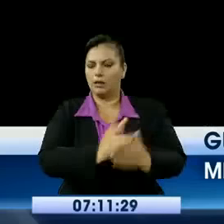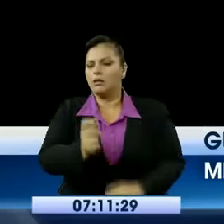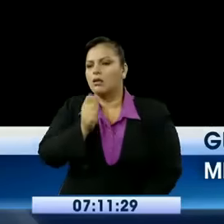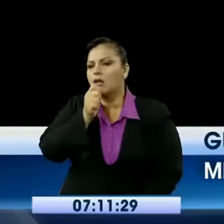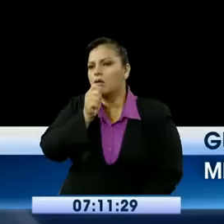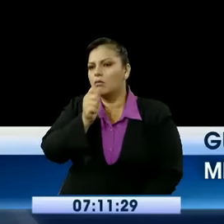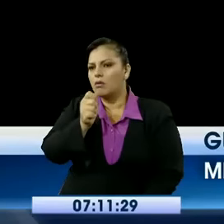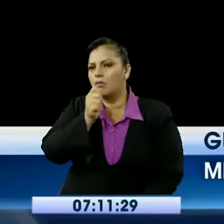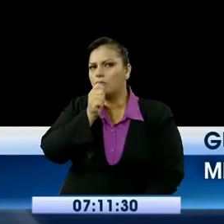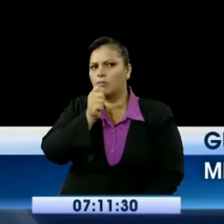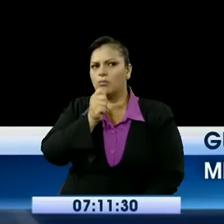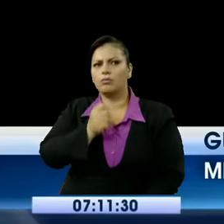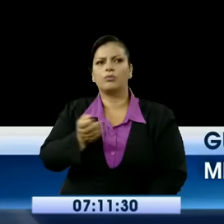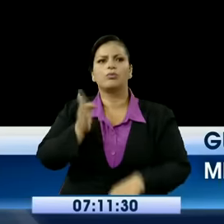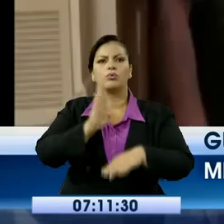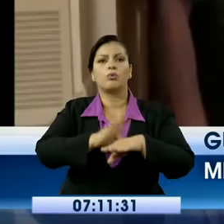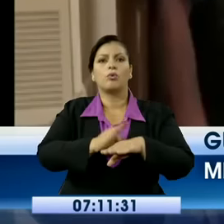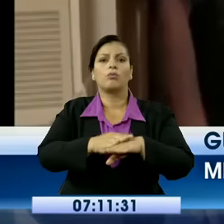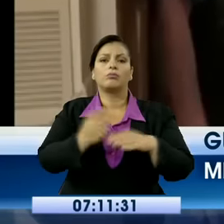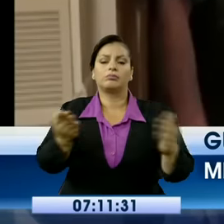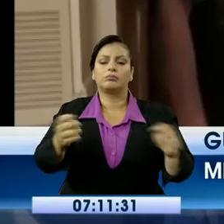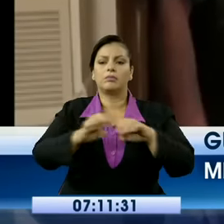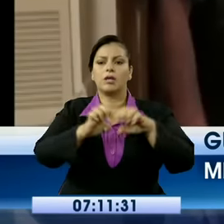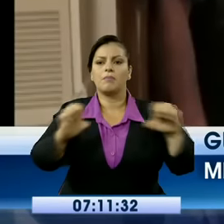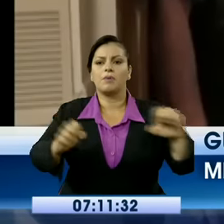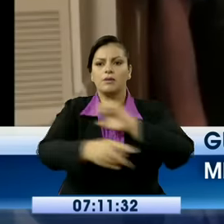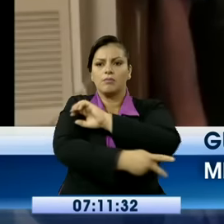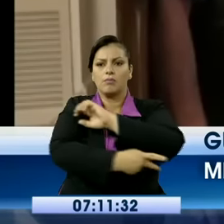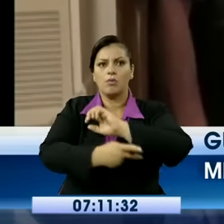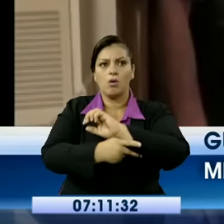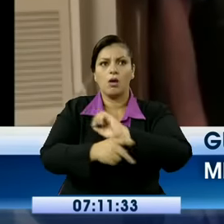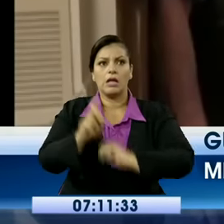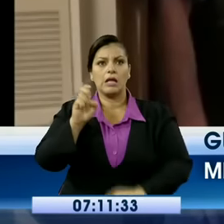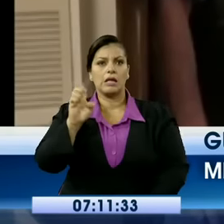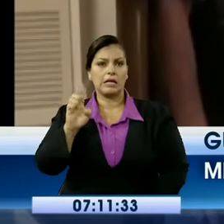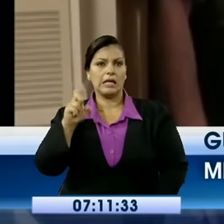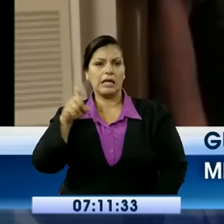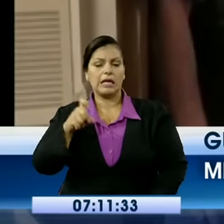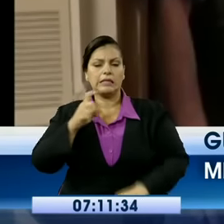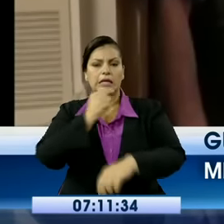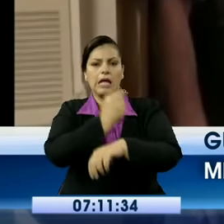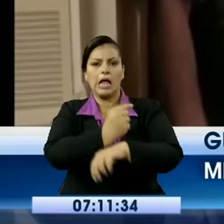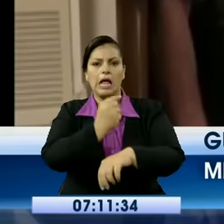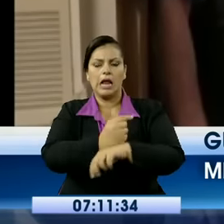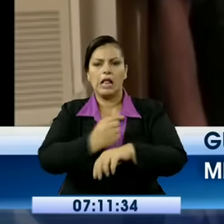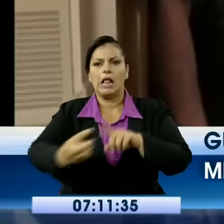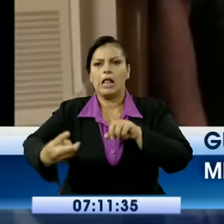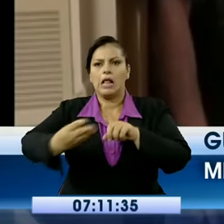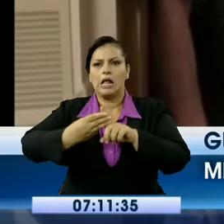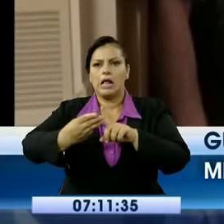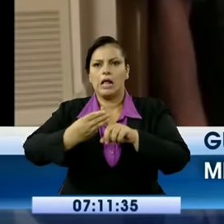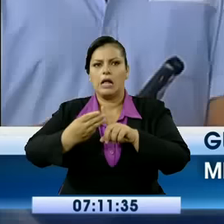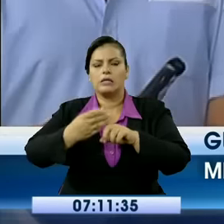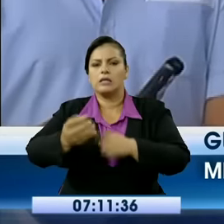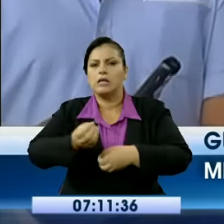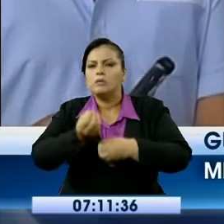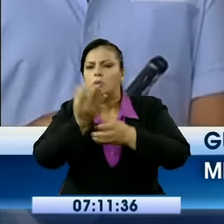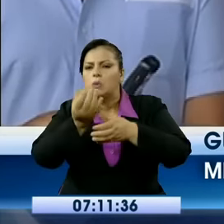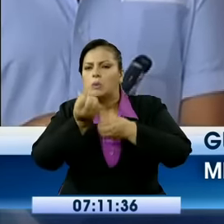denominados Capayalix, de parte del exgerente de PetroEcuador y que circulan en redes sociales.